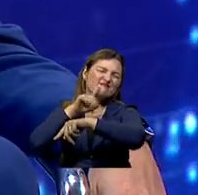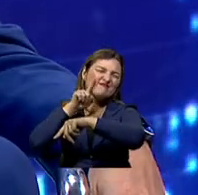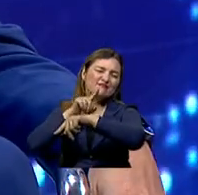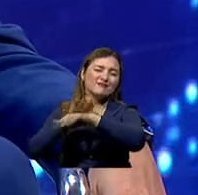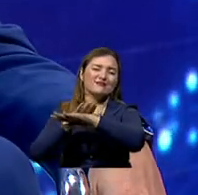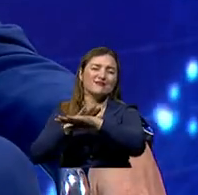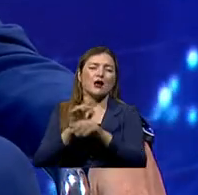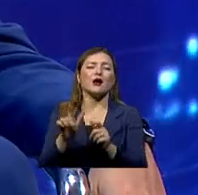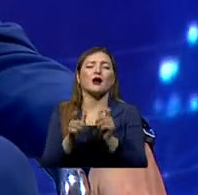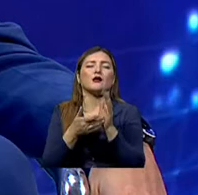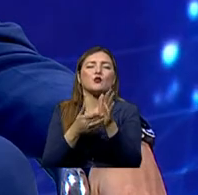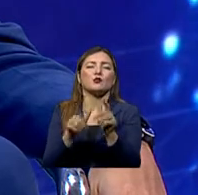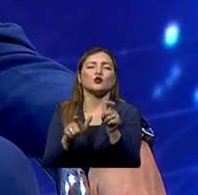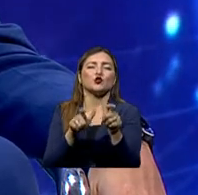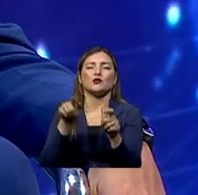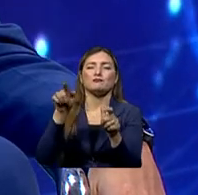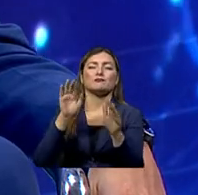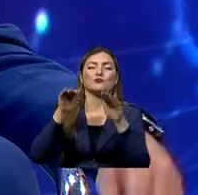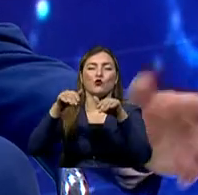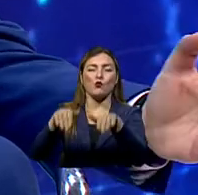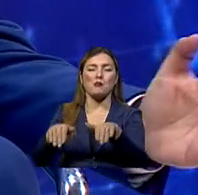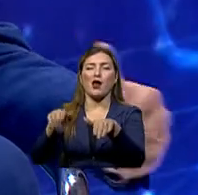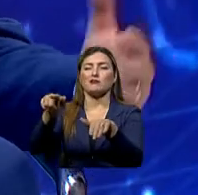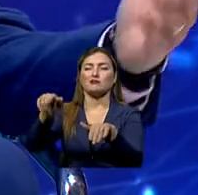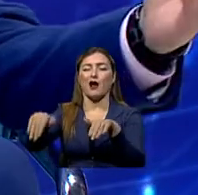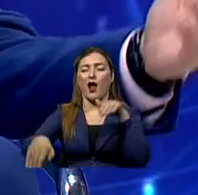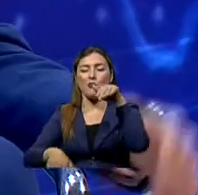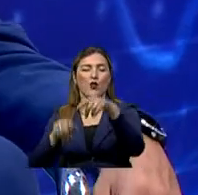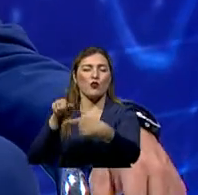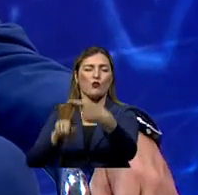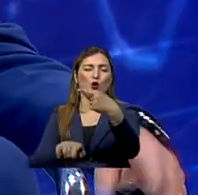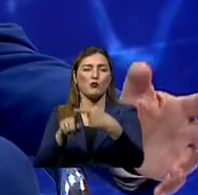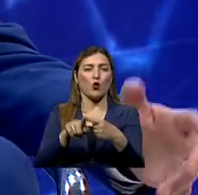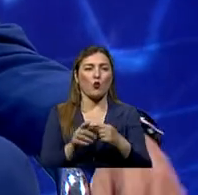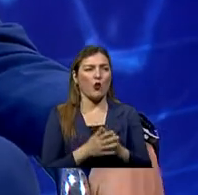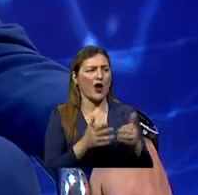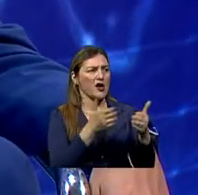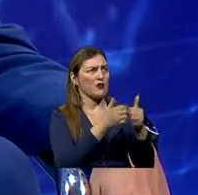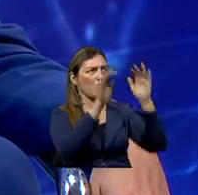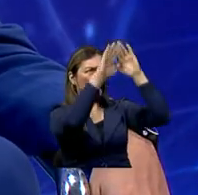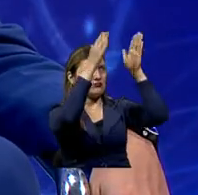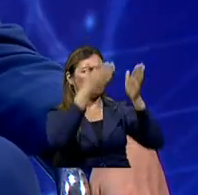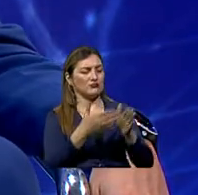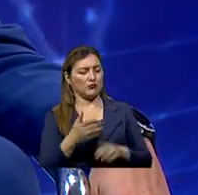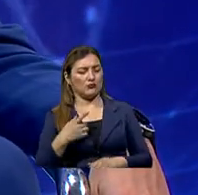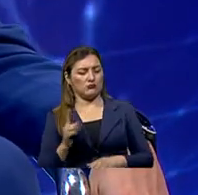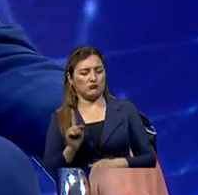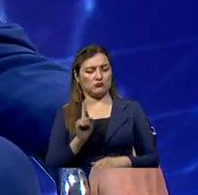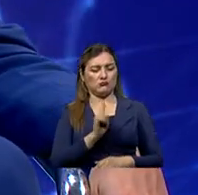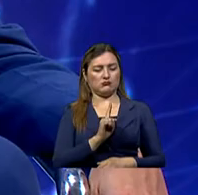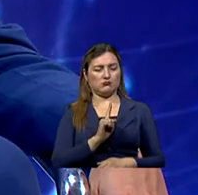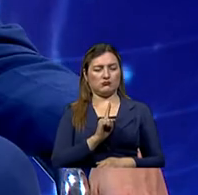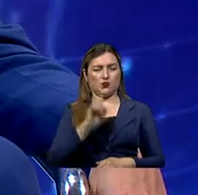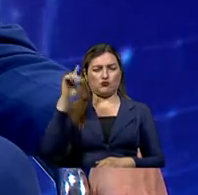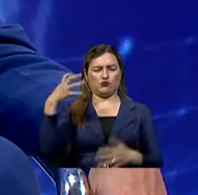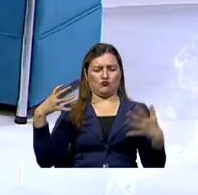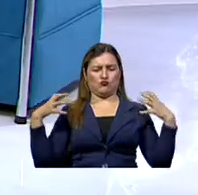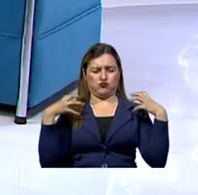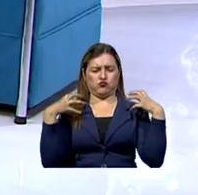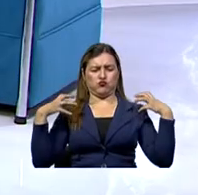costa, al mar, usa estas cámaras de bronceo. Pues, ¿qué tan recomendable puede llegar a ser esto? No, ya están,